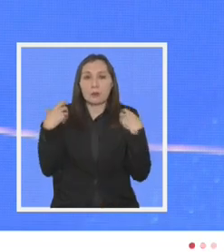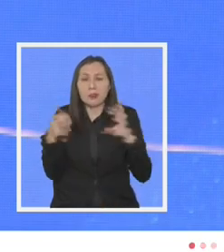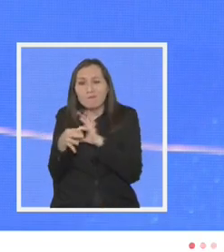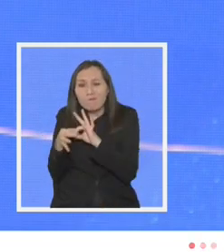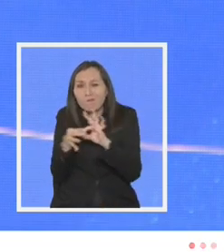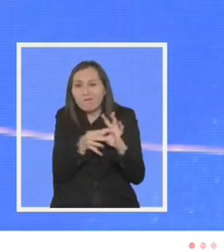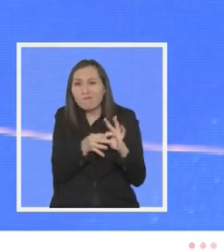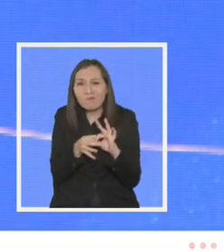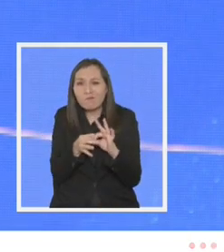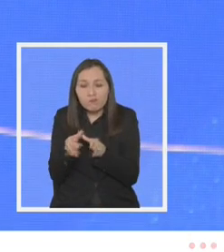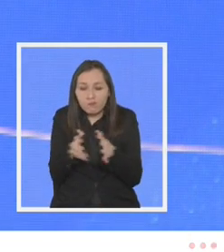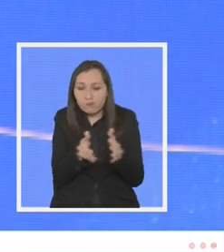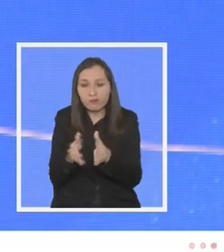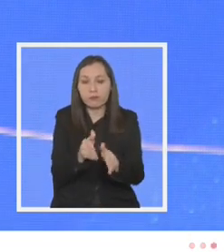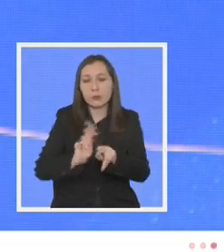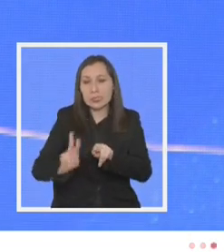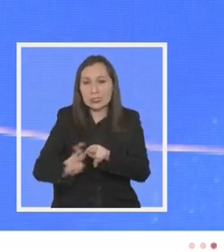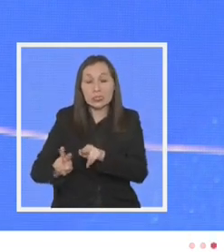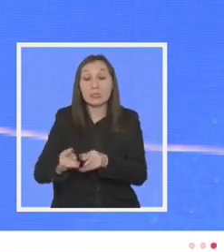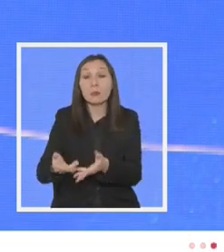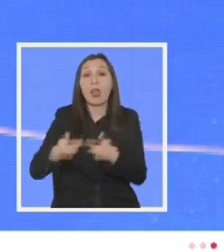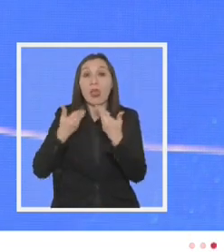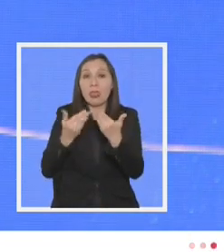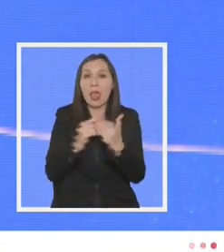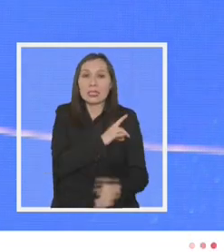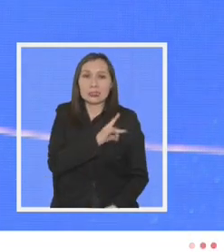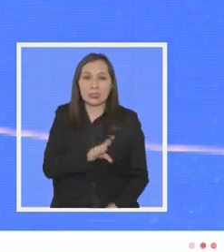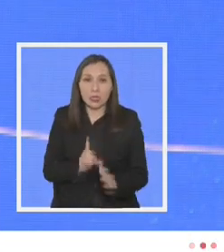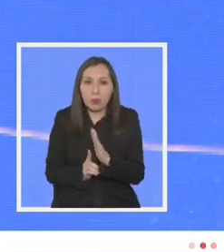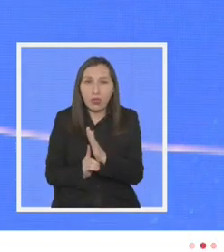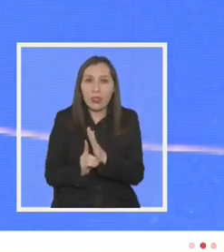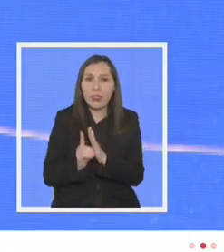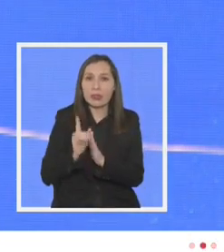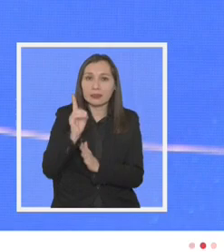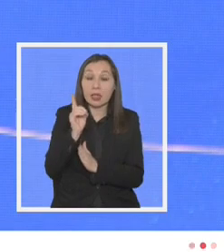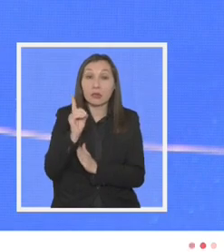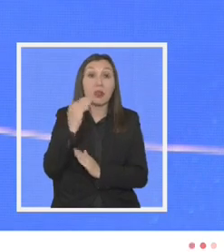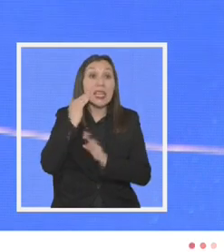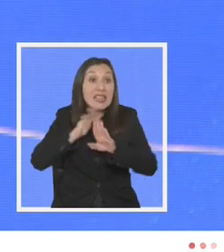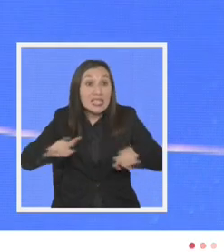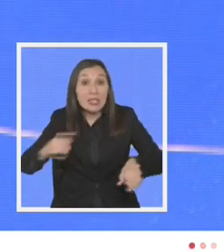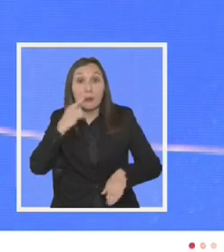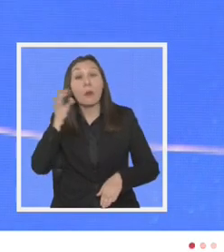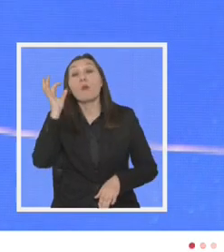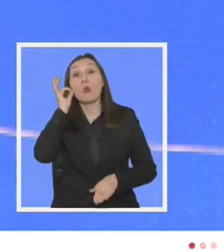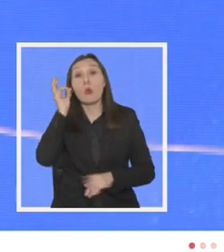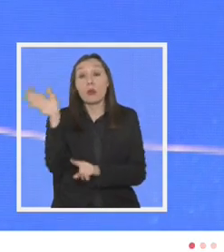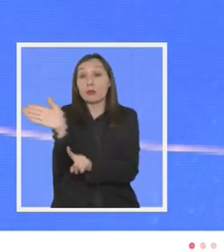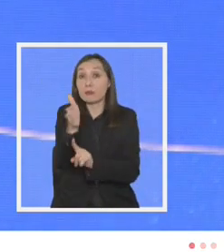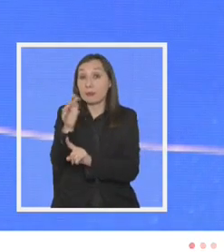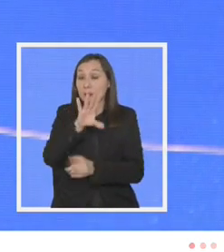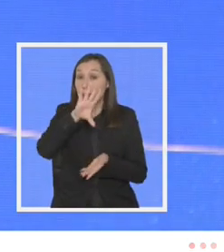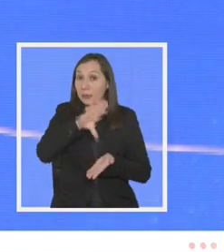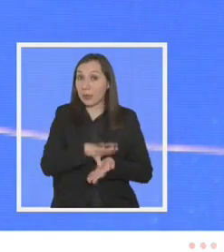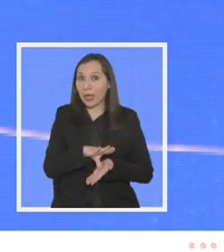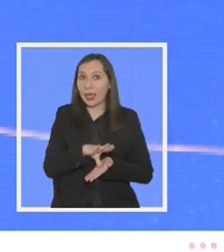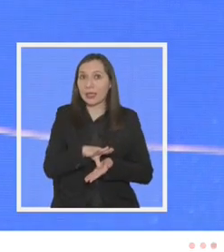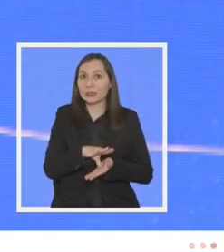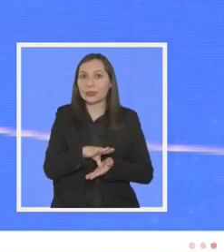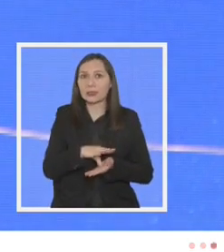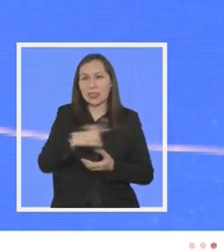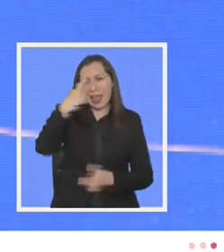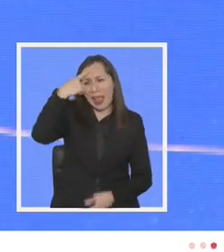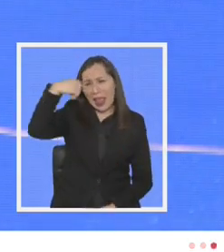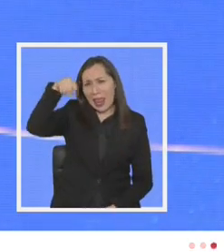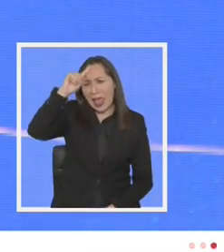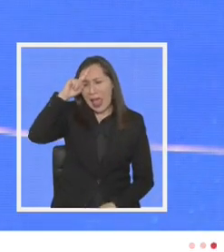juntos un camino que lleve a Chile al desarrollo donde los niños y niñas de nuestra patria de la calama